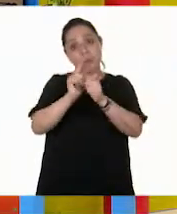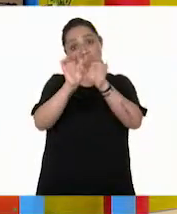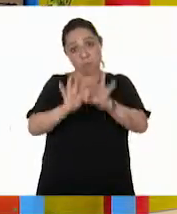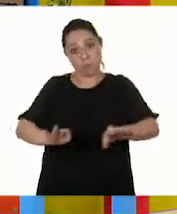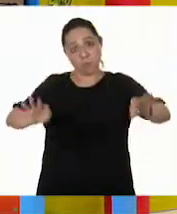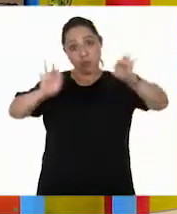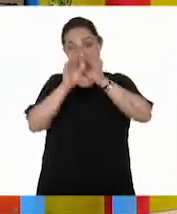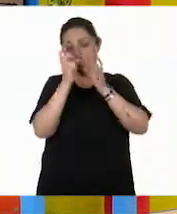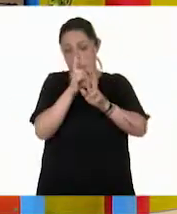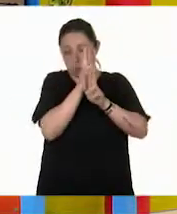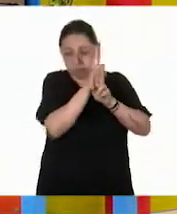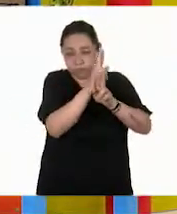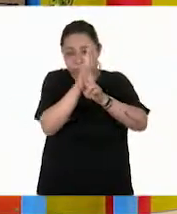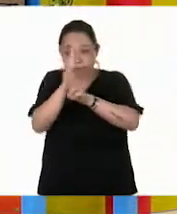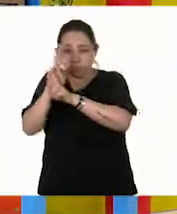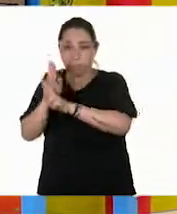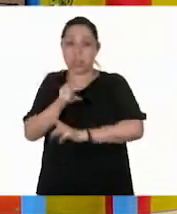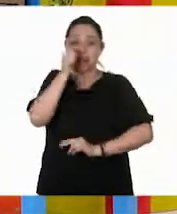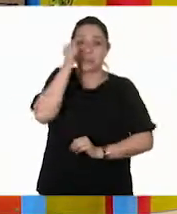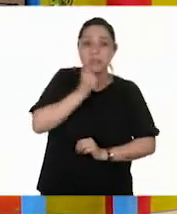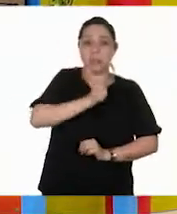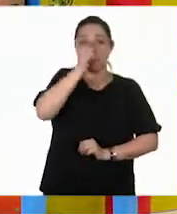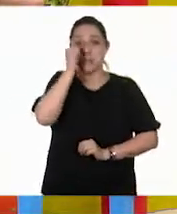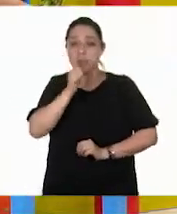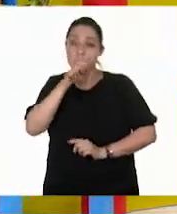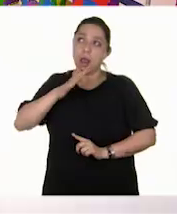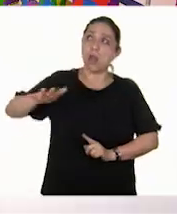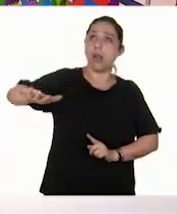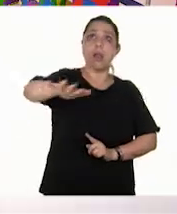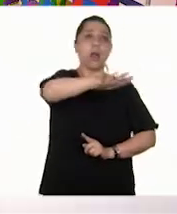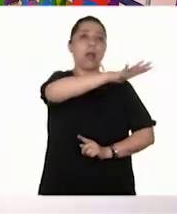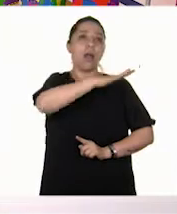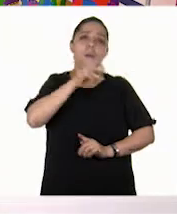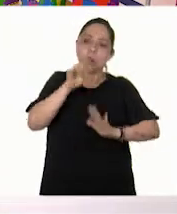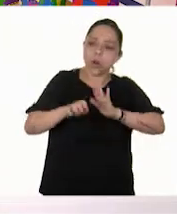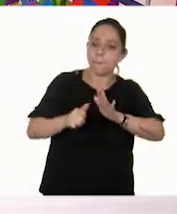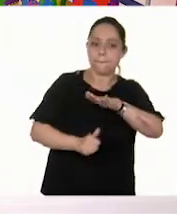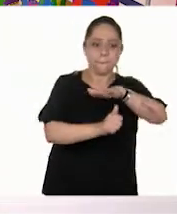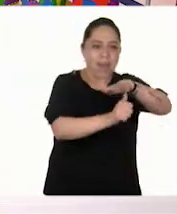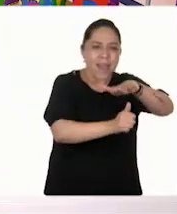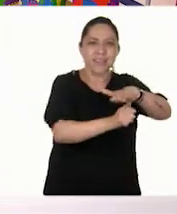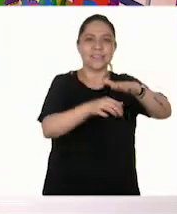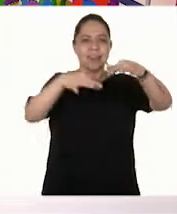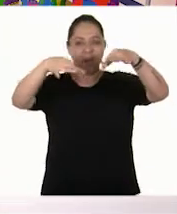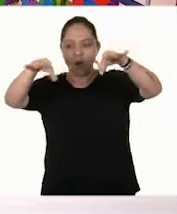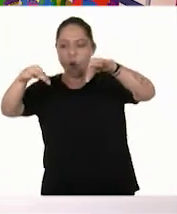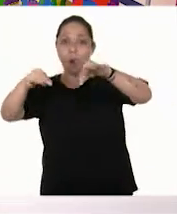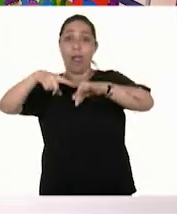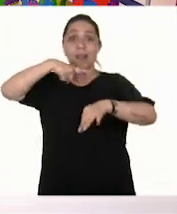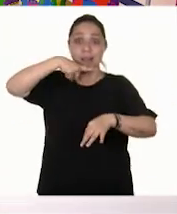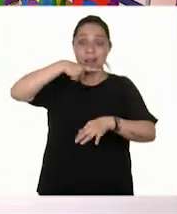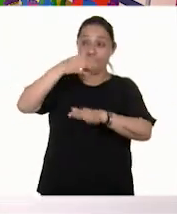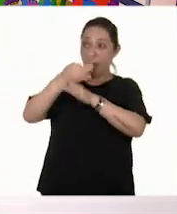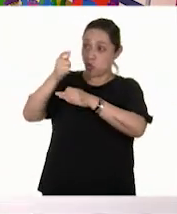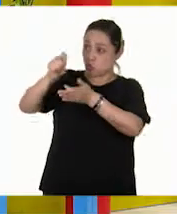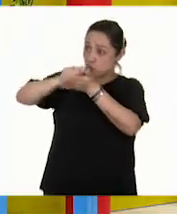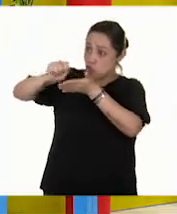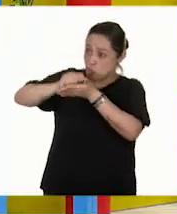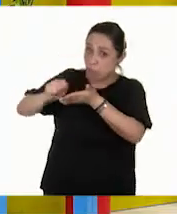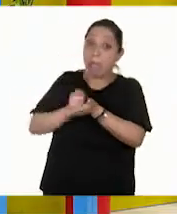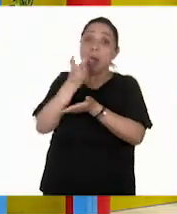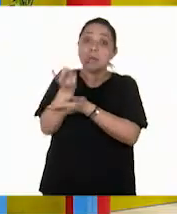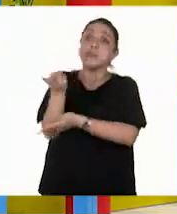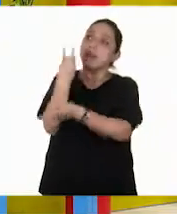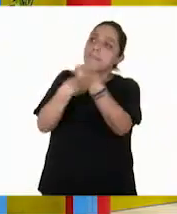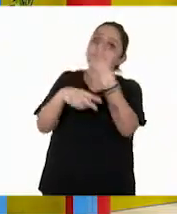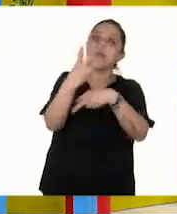tenemos que respetarlos. Todo lo que tenemos a nuestro alrededor, Pepe, como la mesa, las hojas, el lápiz con el que estás anotando, viene de